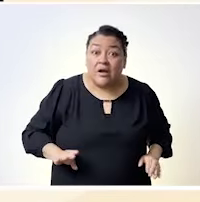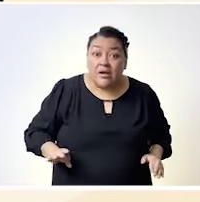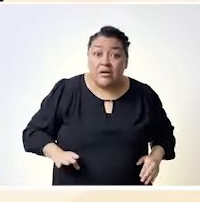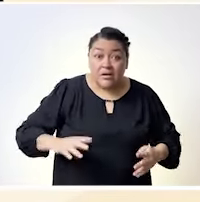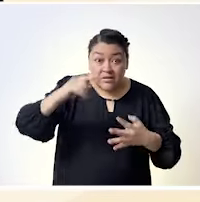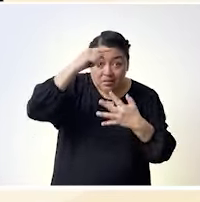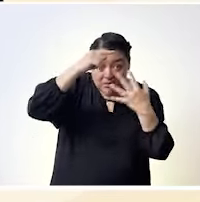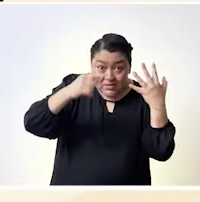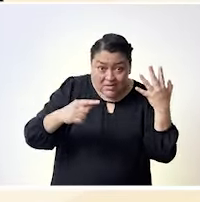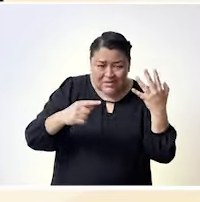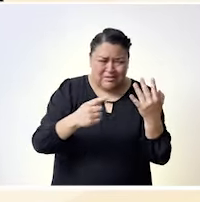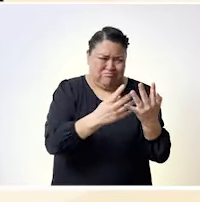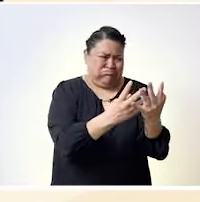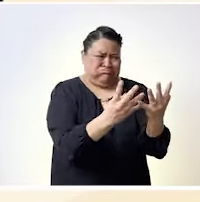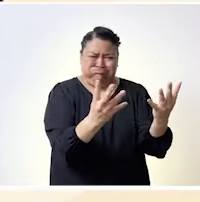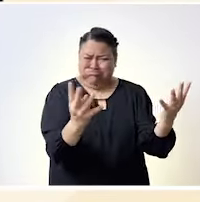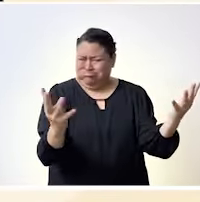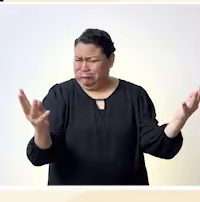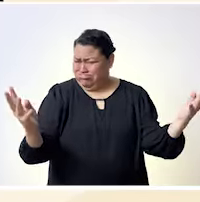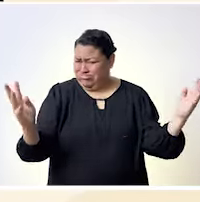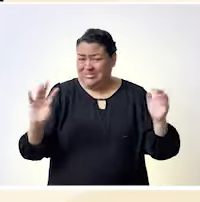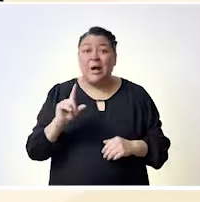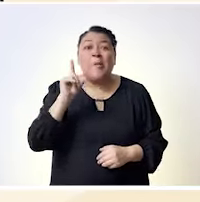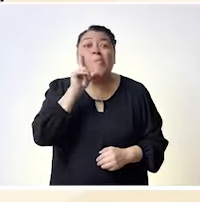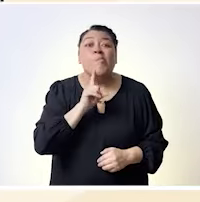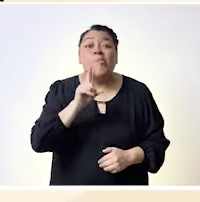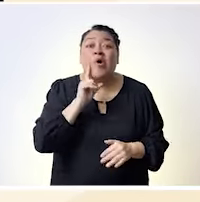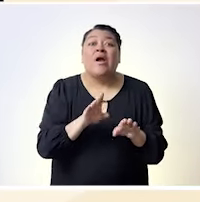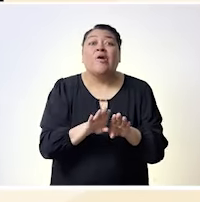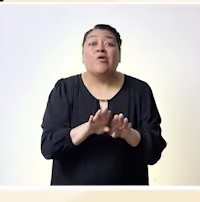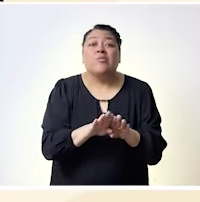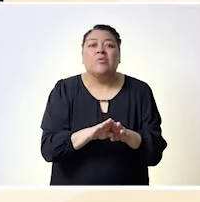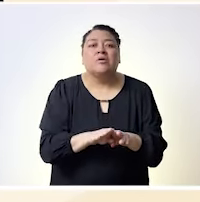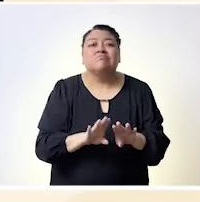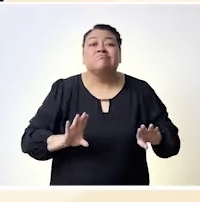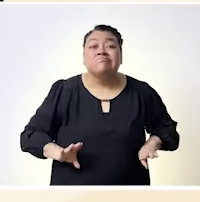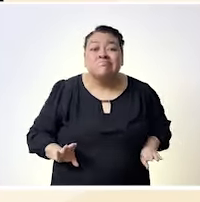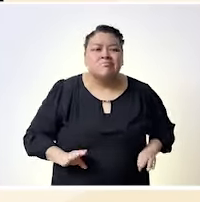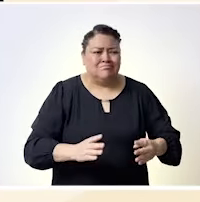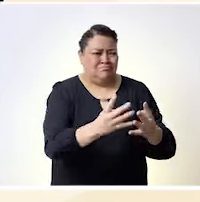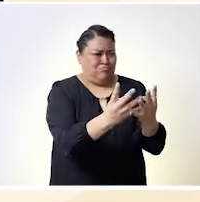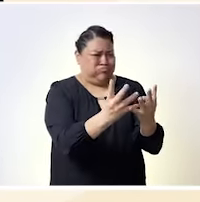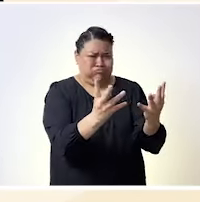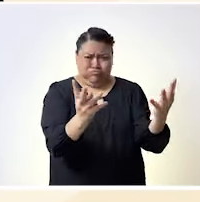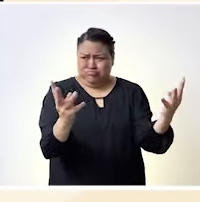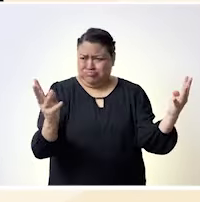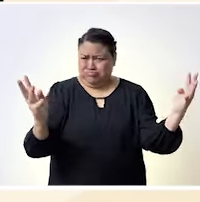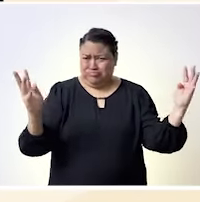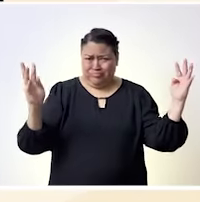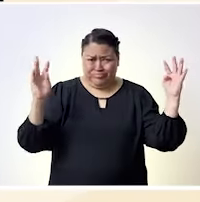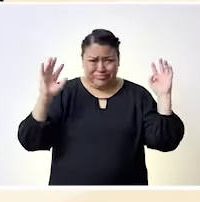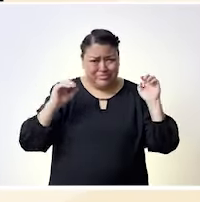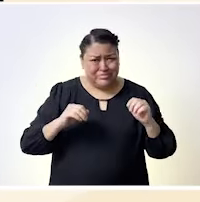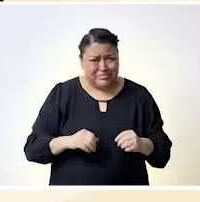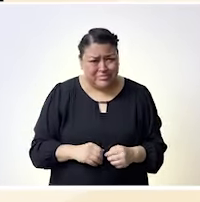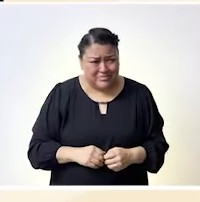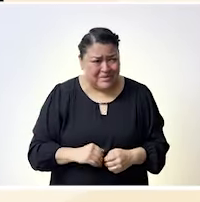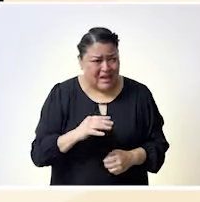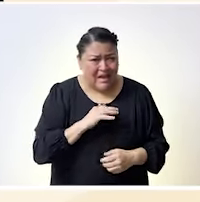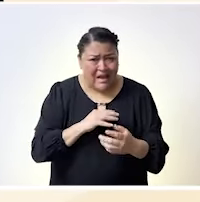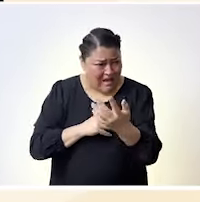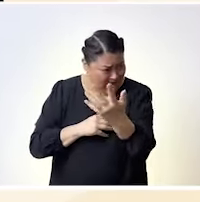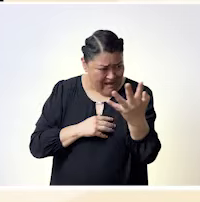espacios de verdad que resulta bien complicado hablar más fuerte que un varón sin duda